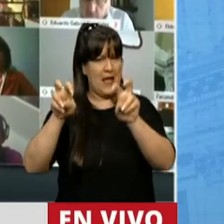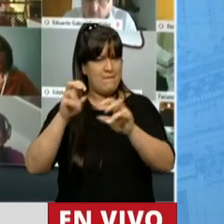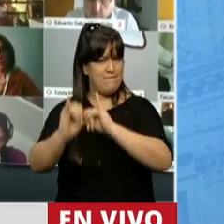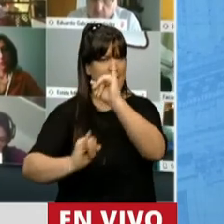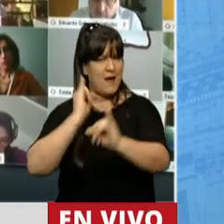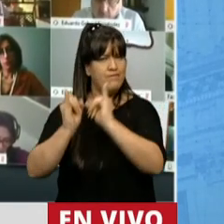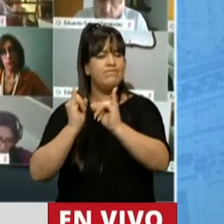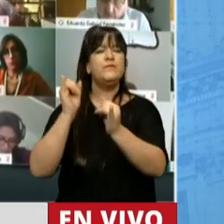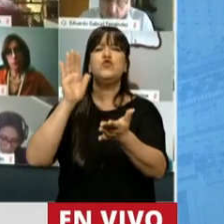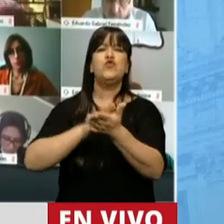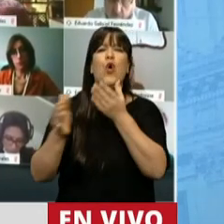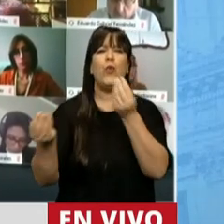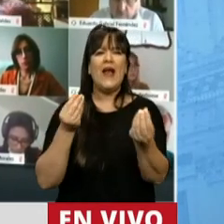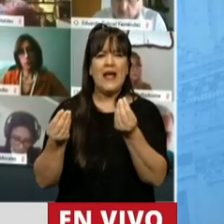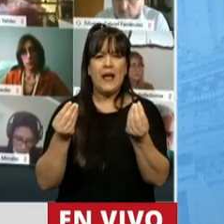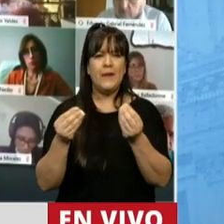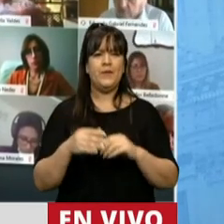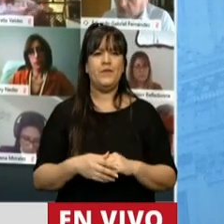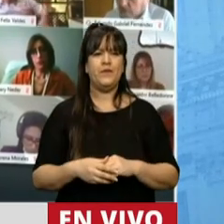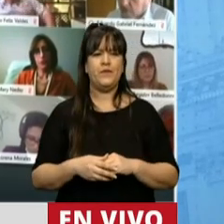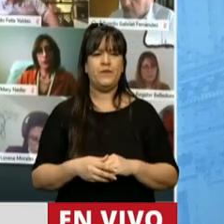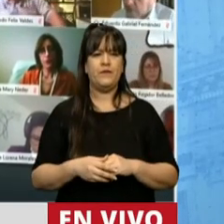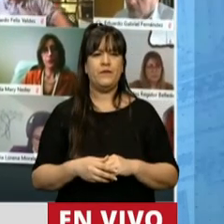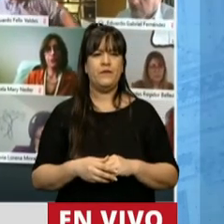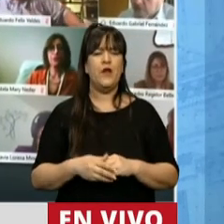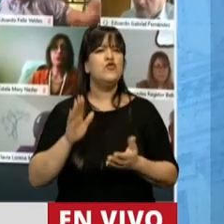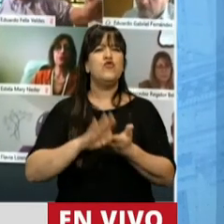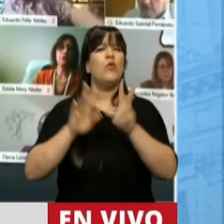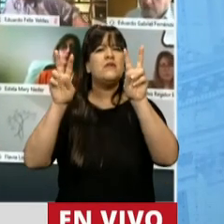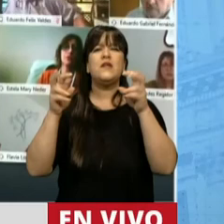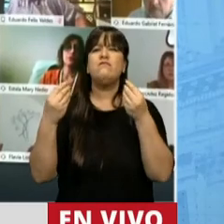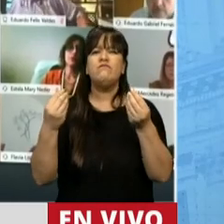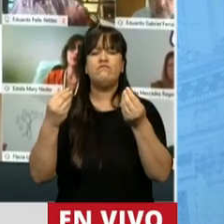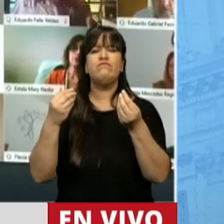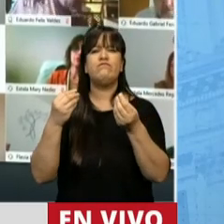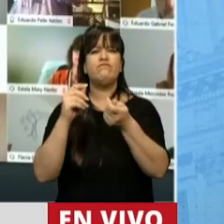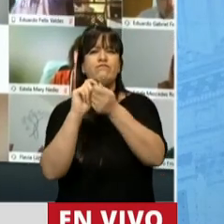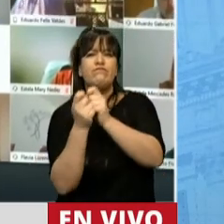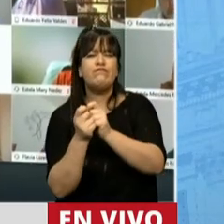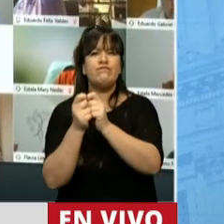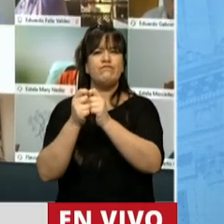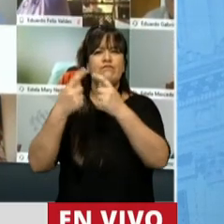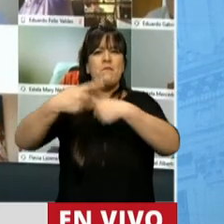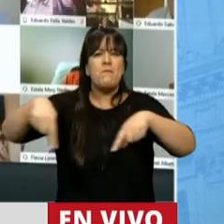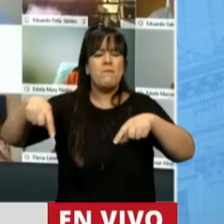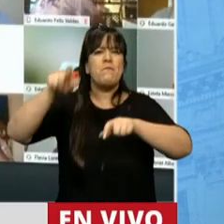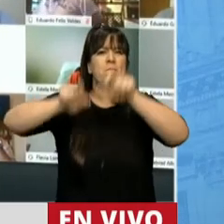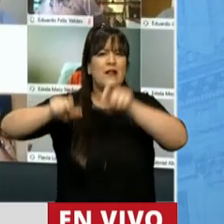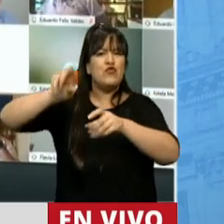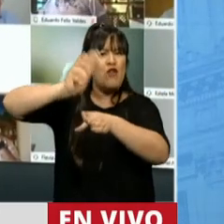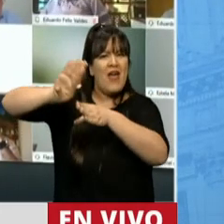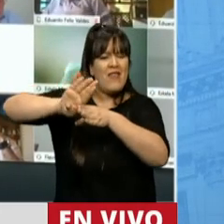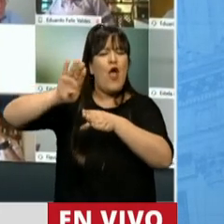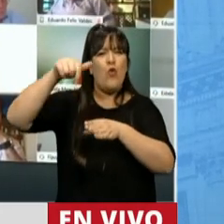con el tema de la adecuación de los tenedores de deuda bajo ley